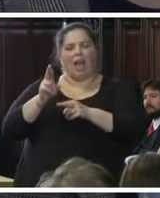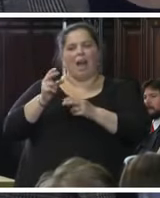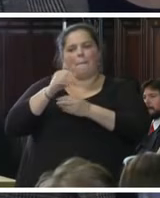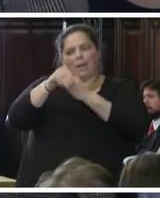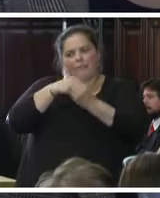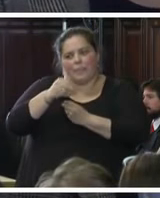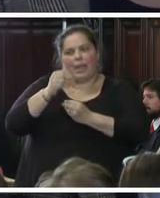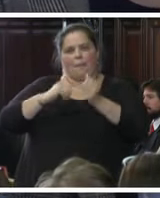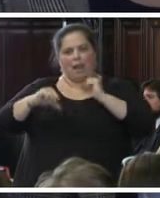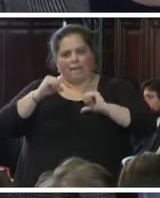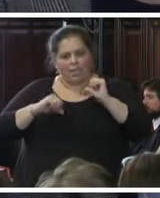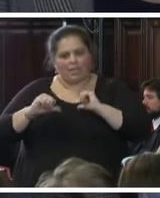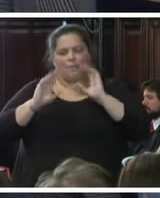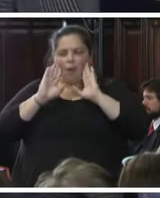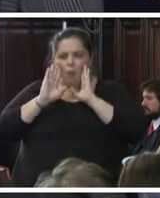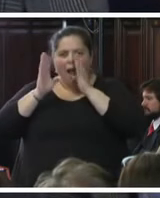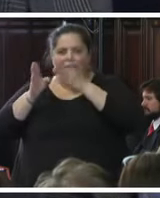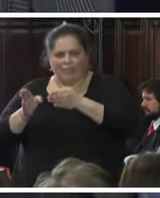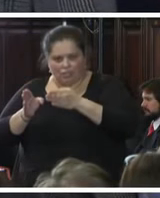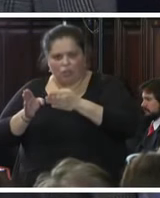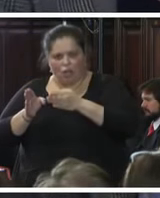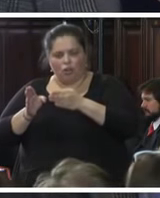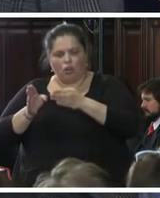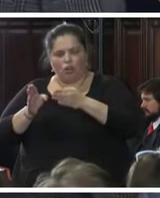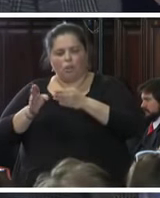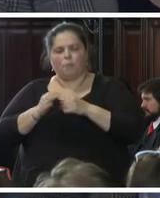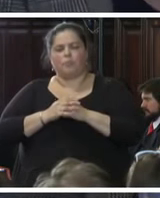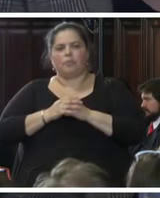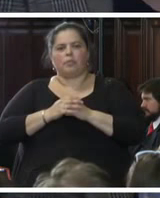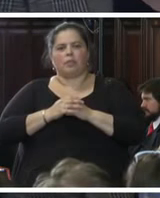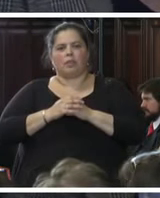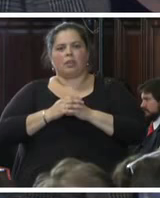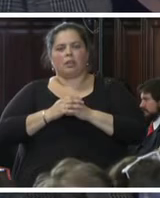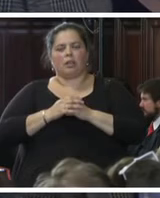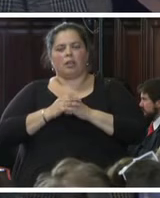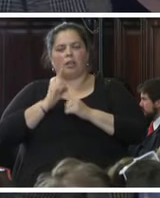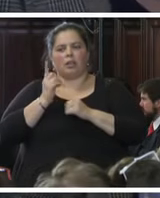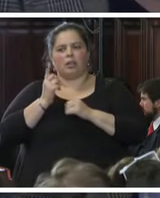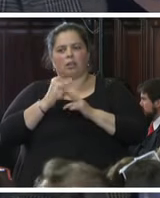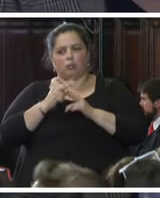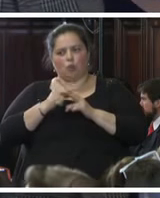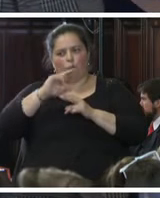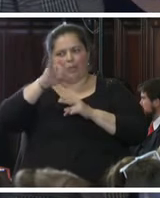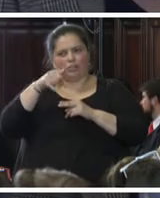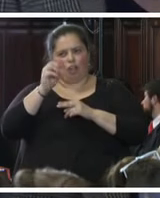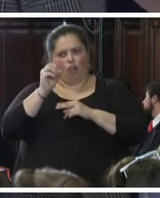inmediata y la atención de Jorge creo que es Jorge